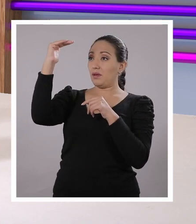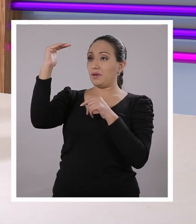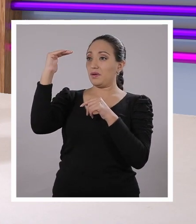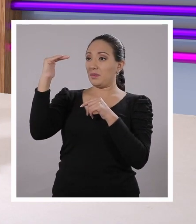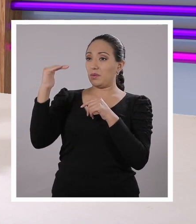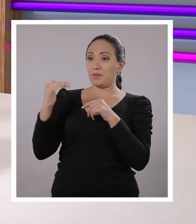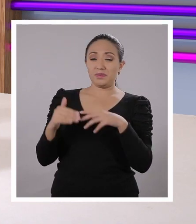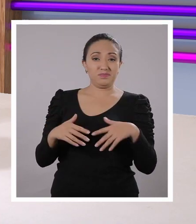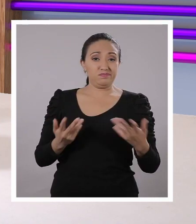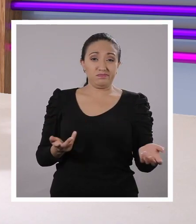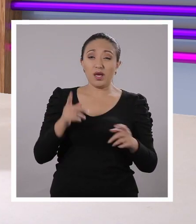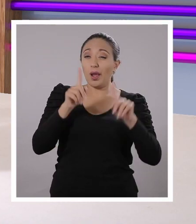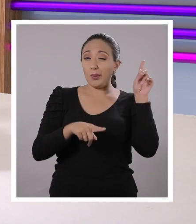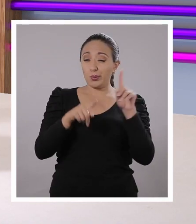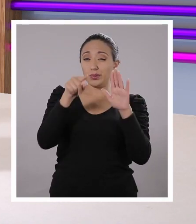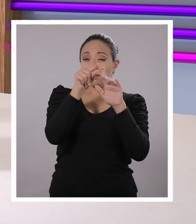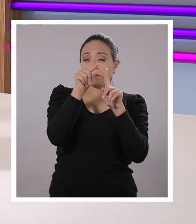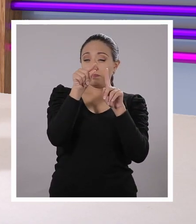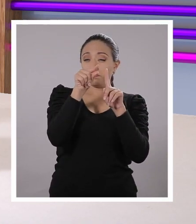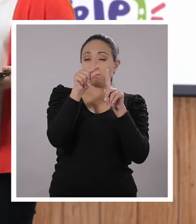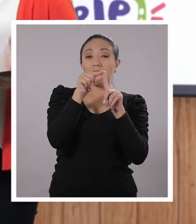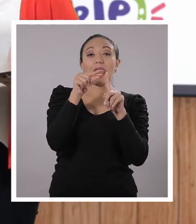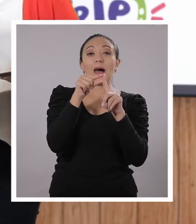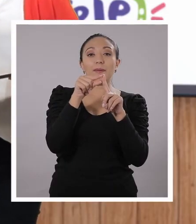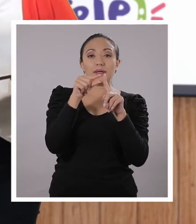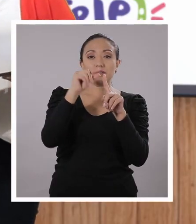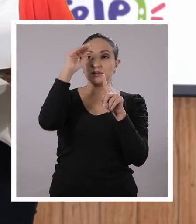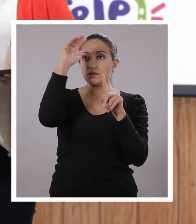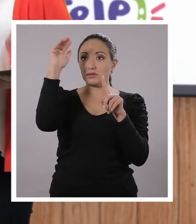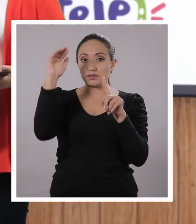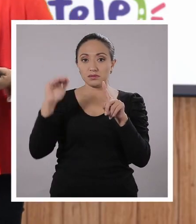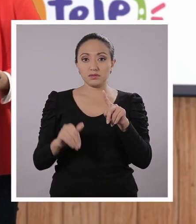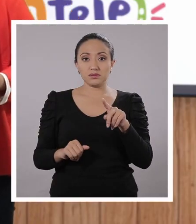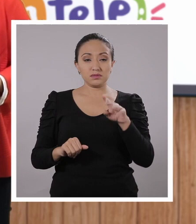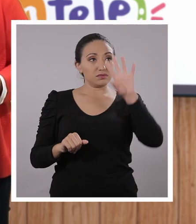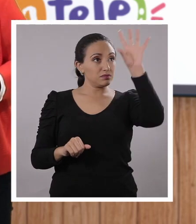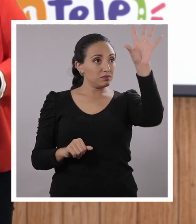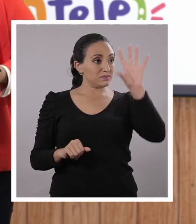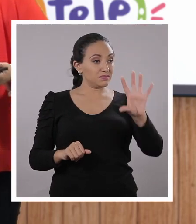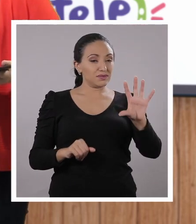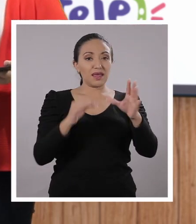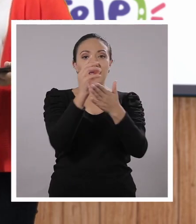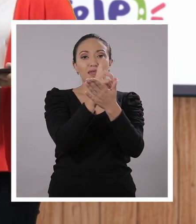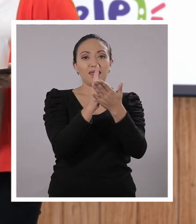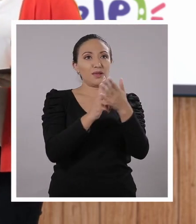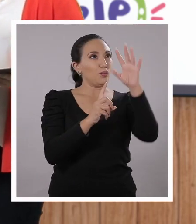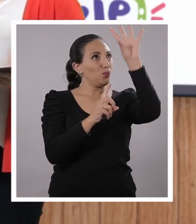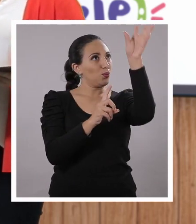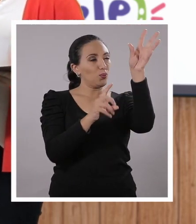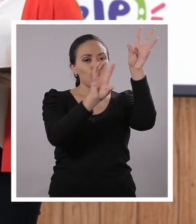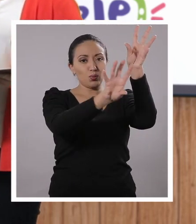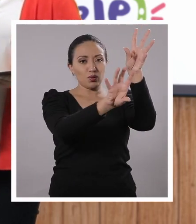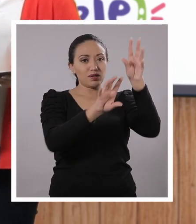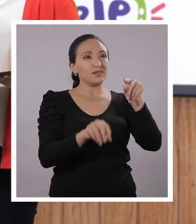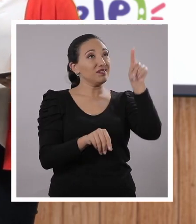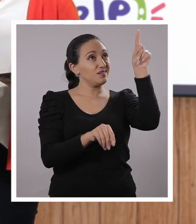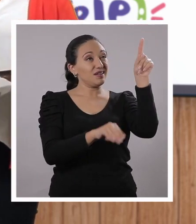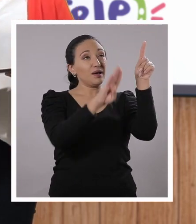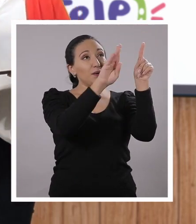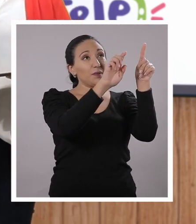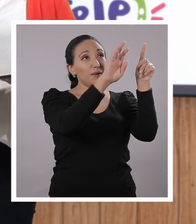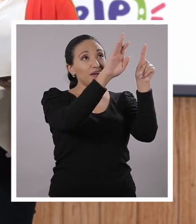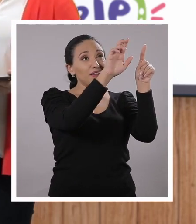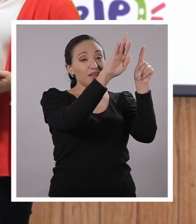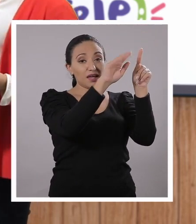iba a decir. Varias, No me hacen sentido hasta el momento. No te preocupes, pero esto sí lo viste, ¿verdad? Sí, sí. Ahí le vi a la señora